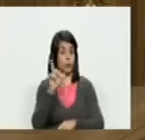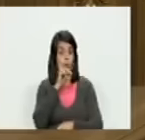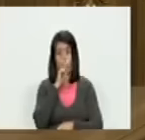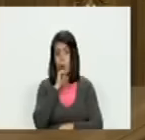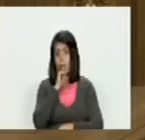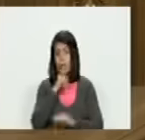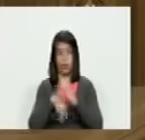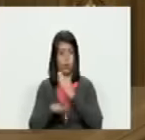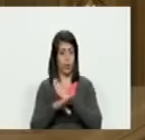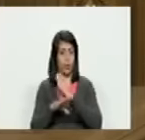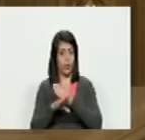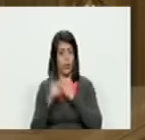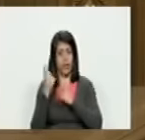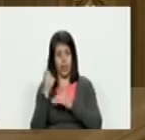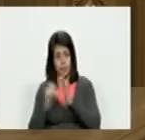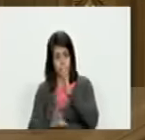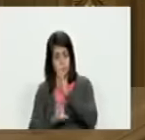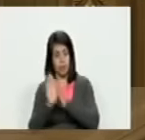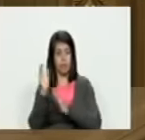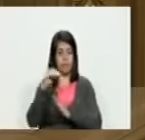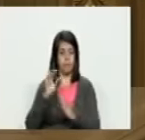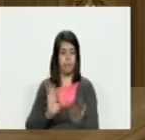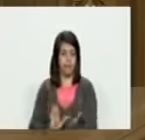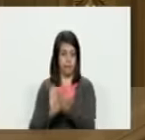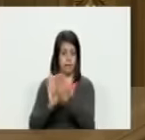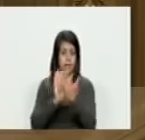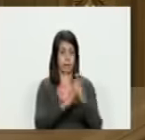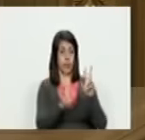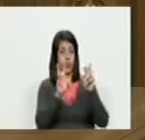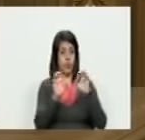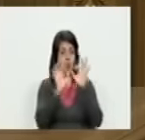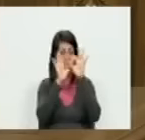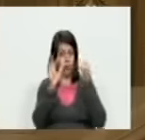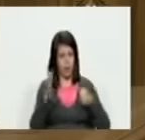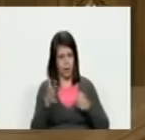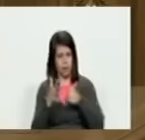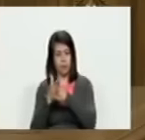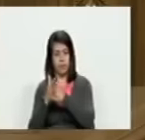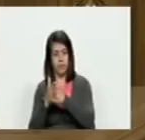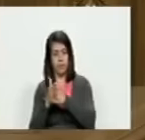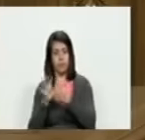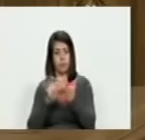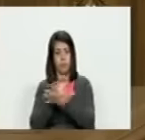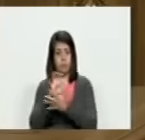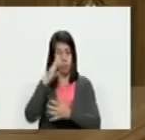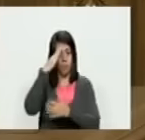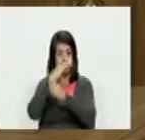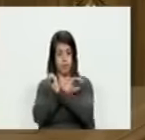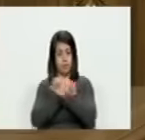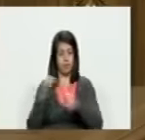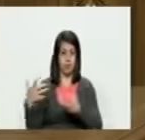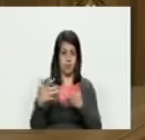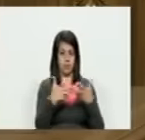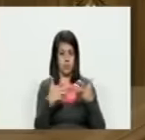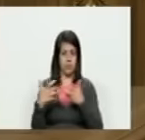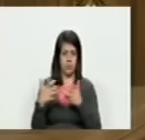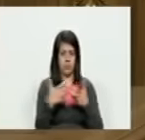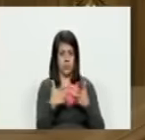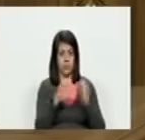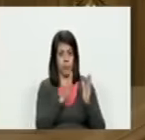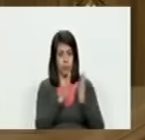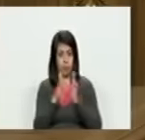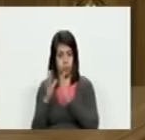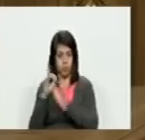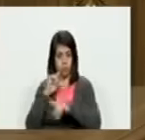tenemos hay que desarrollarlas para enfrentar las nuevas técnicas de agresión y la concepción militarizada de la guerra irregular coordinada